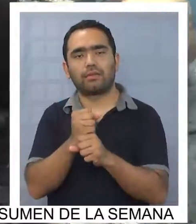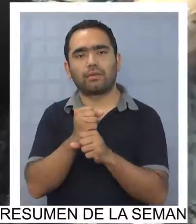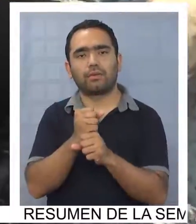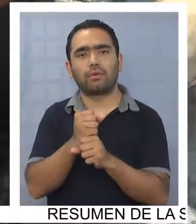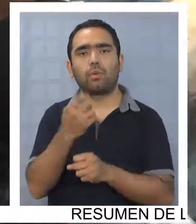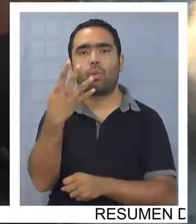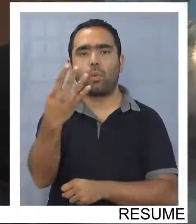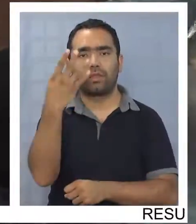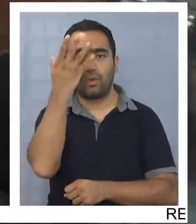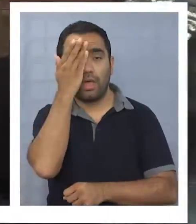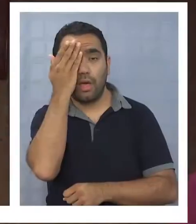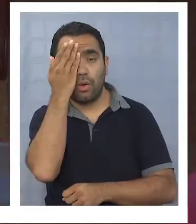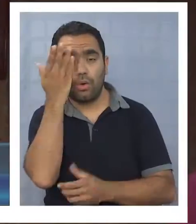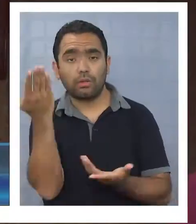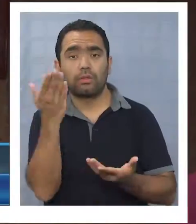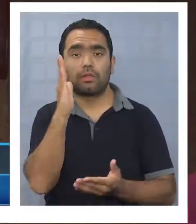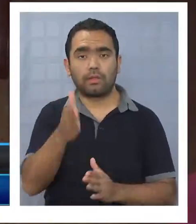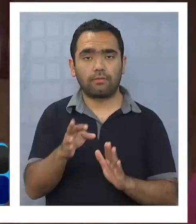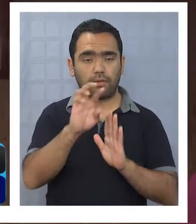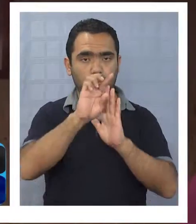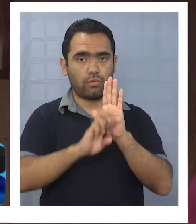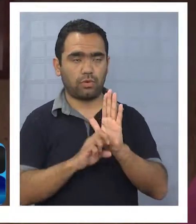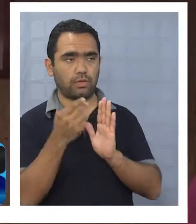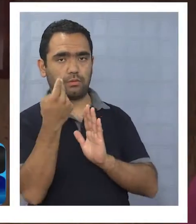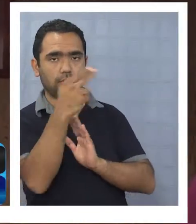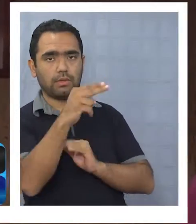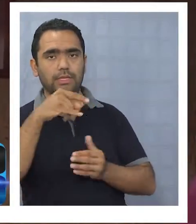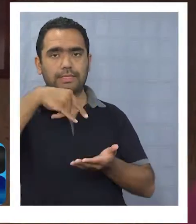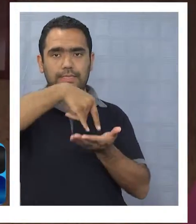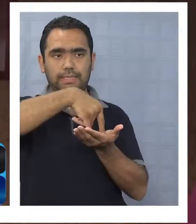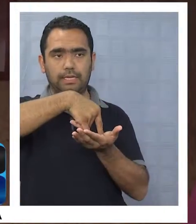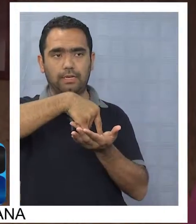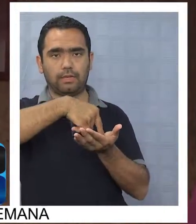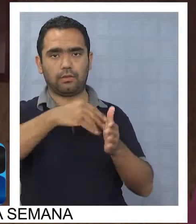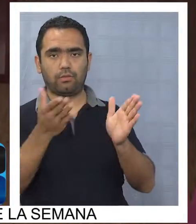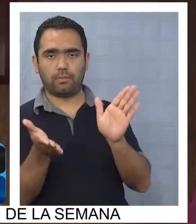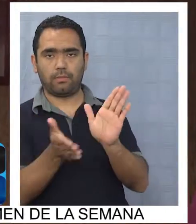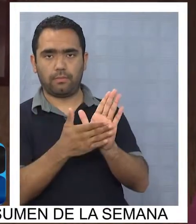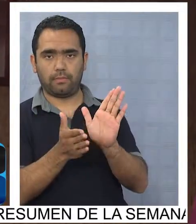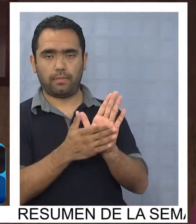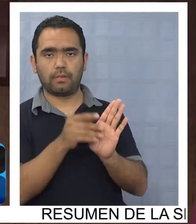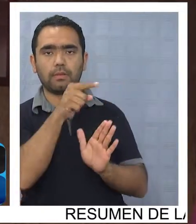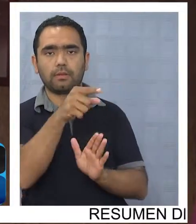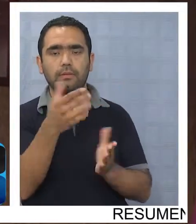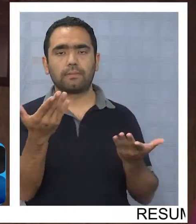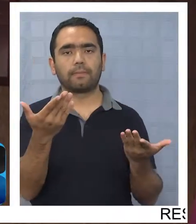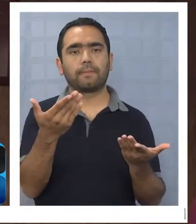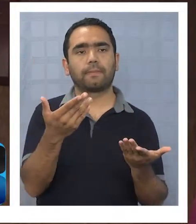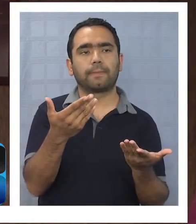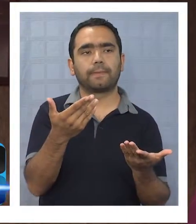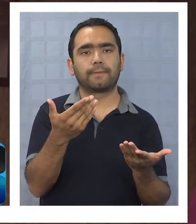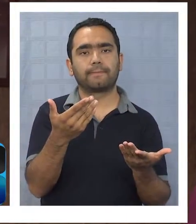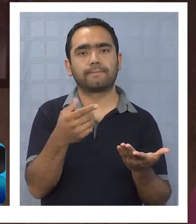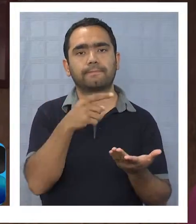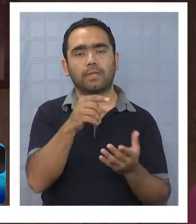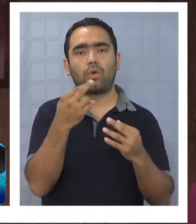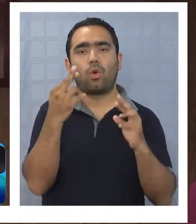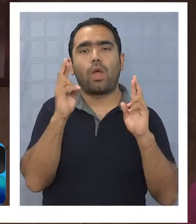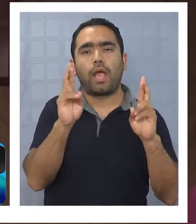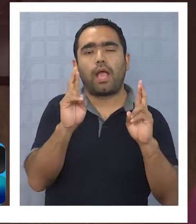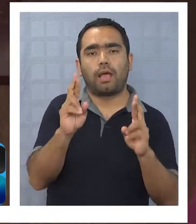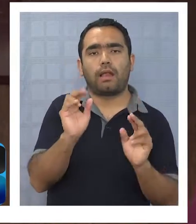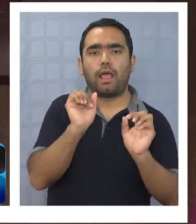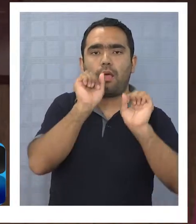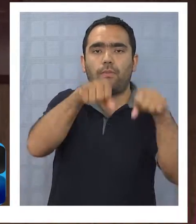El 4 de agosto debiese verse el proyecto en el Senado, en la sala, sobre tabla, ya de manera extraordinaria, y espero que lo vamos a aprobar,